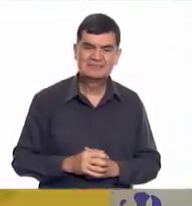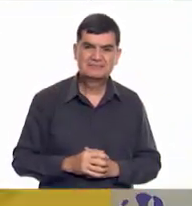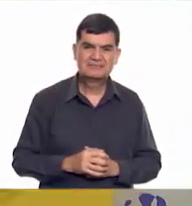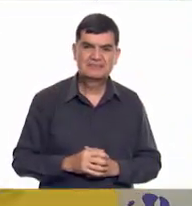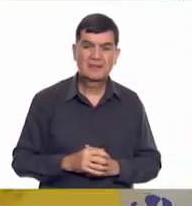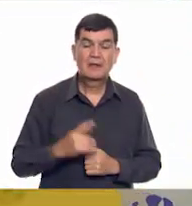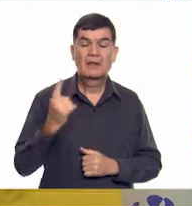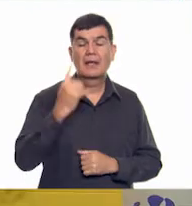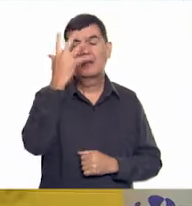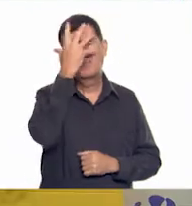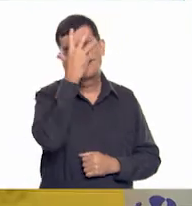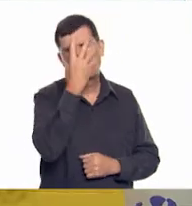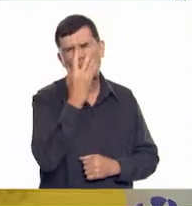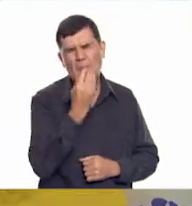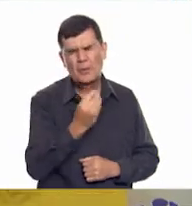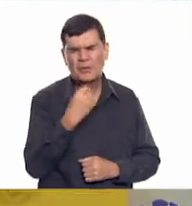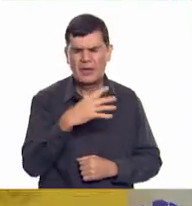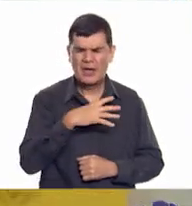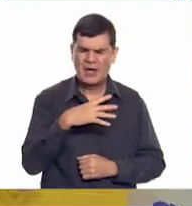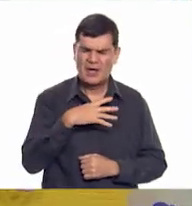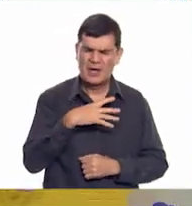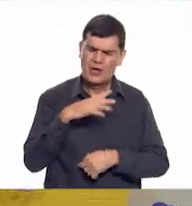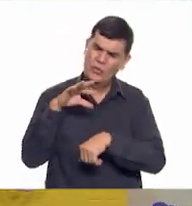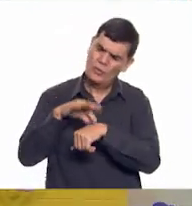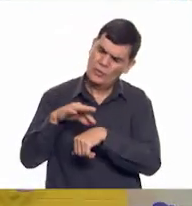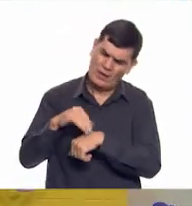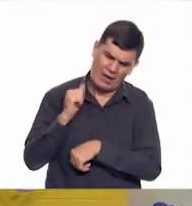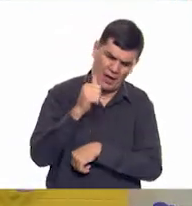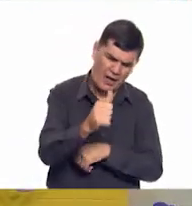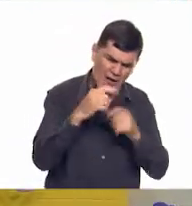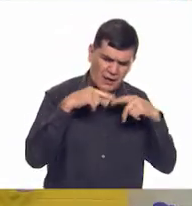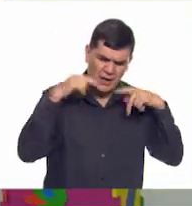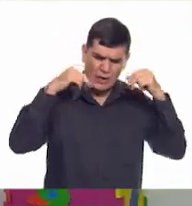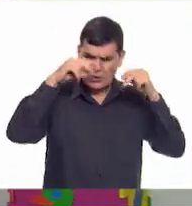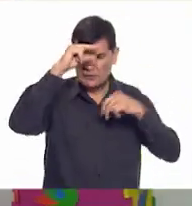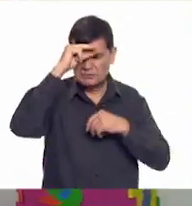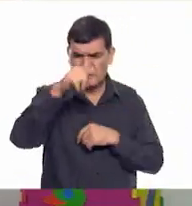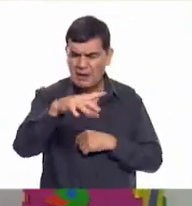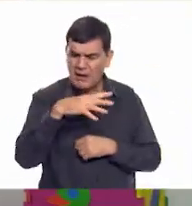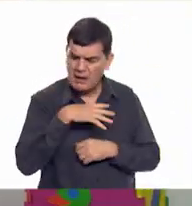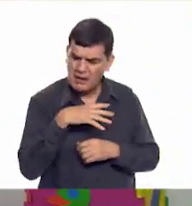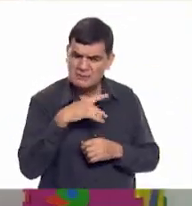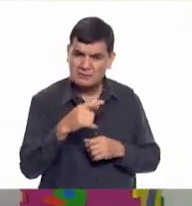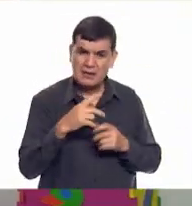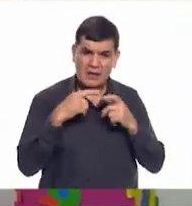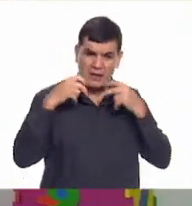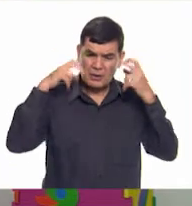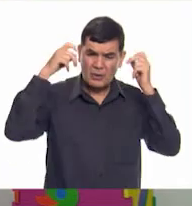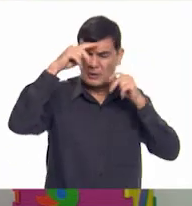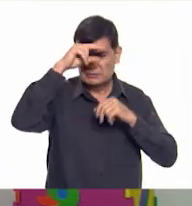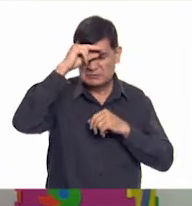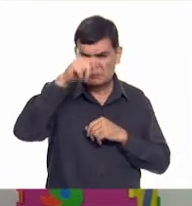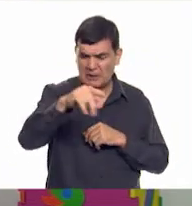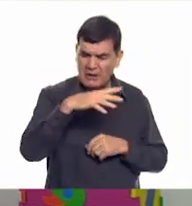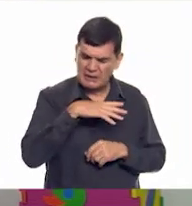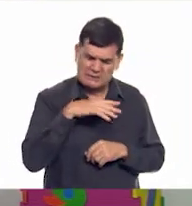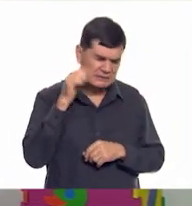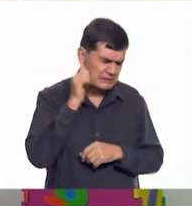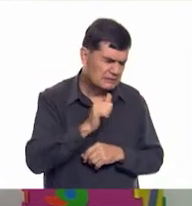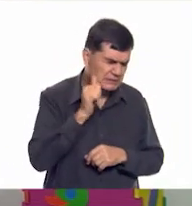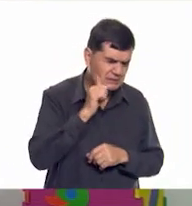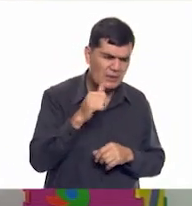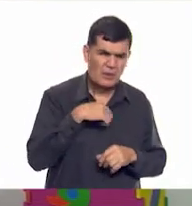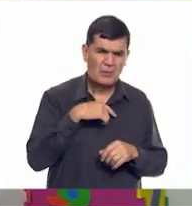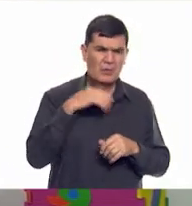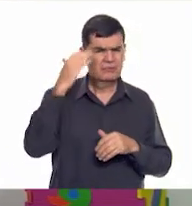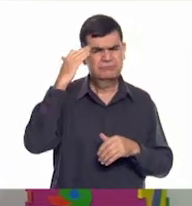¡Qué bonitos sentimientos tiene la doctora Curati hacia Ajo Listo! Tienes razón. Ajo Listo, en todo este tiempo, es